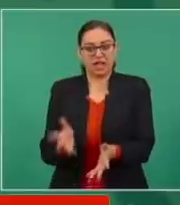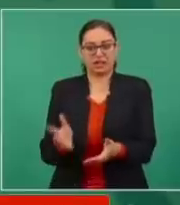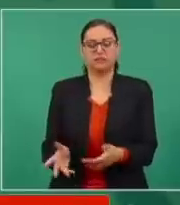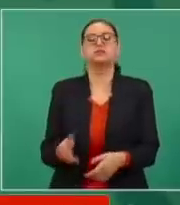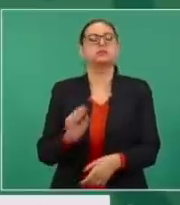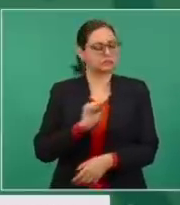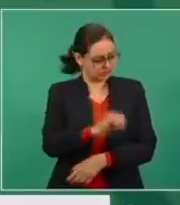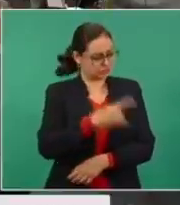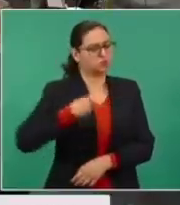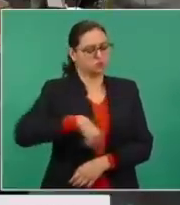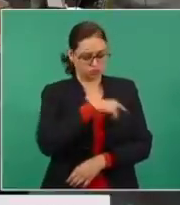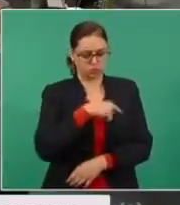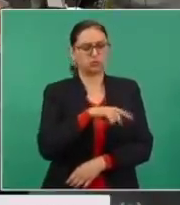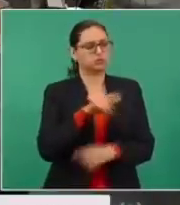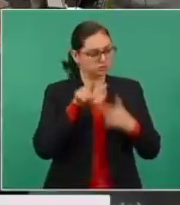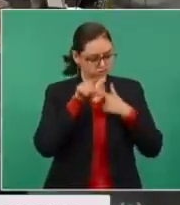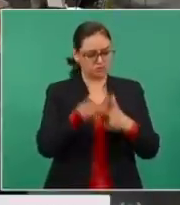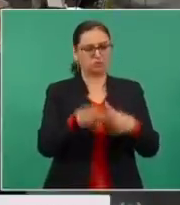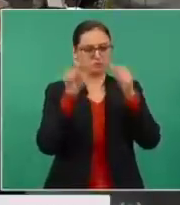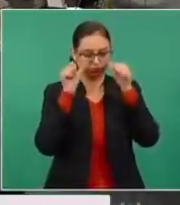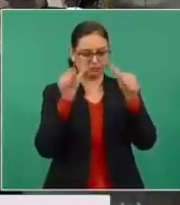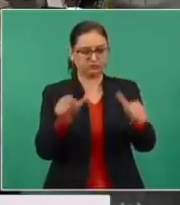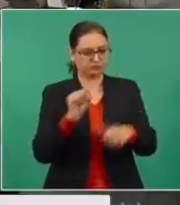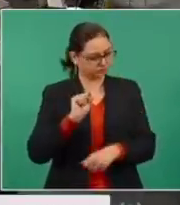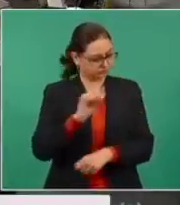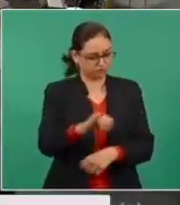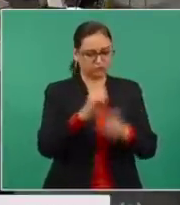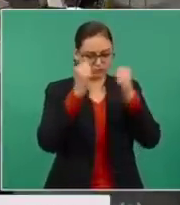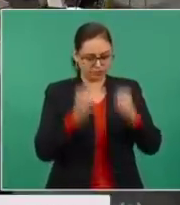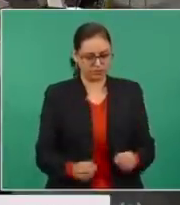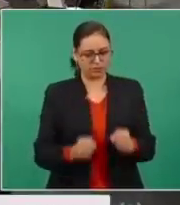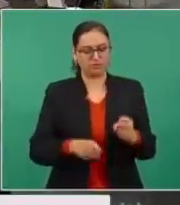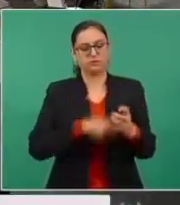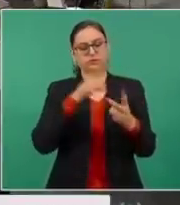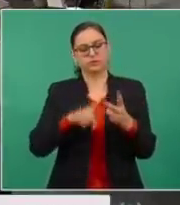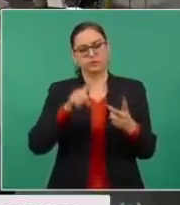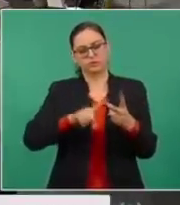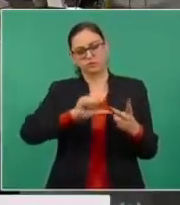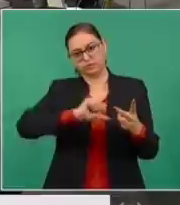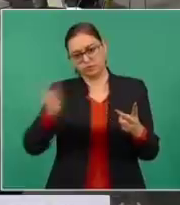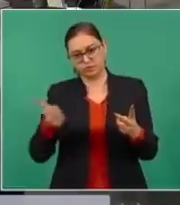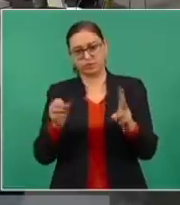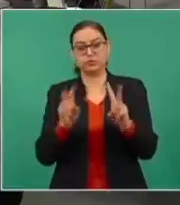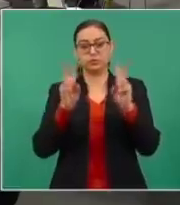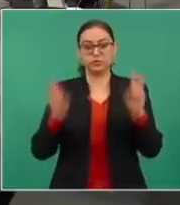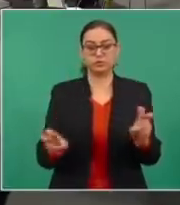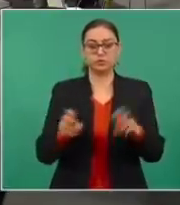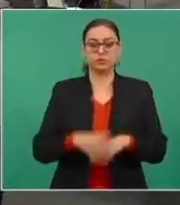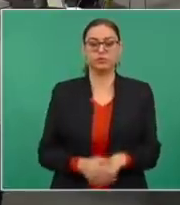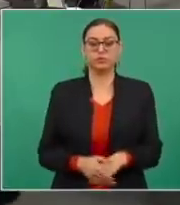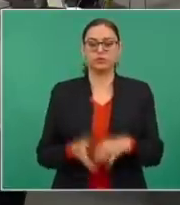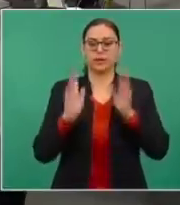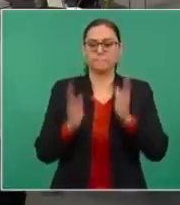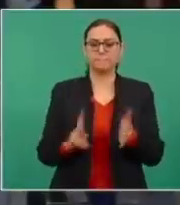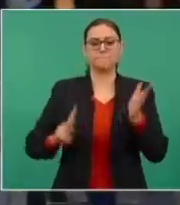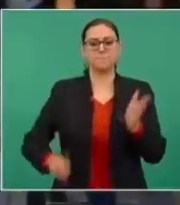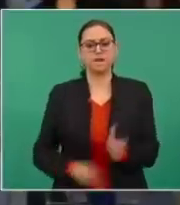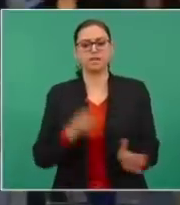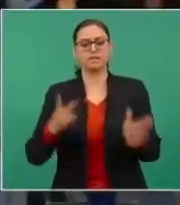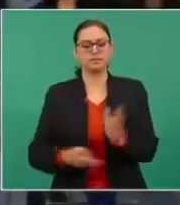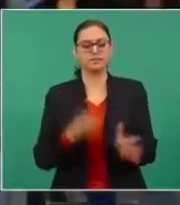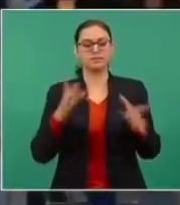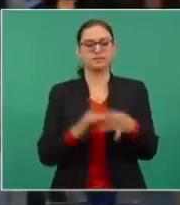Ya, presidente, gracias. El segundo tema, y que ya lo hemos hablado en distintos momentos,